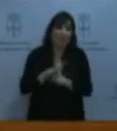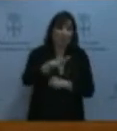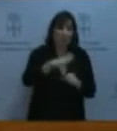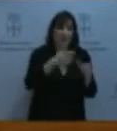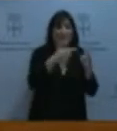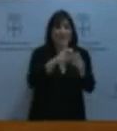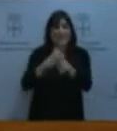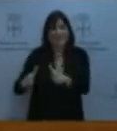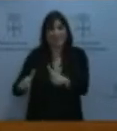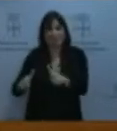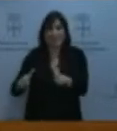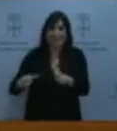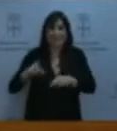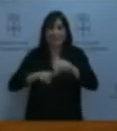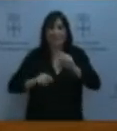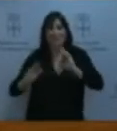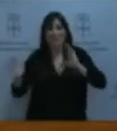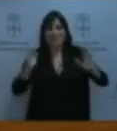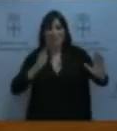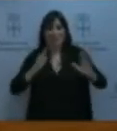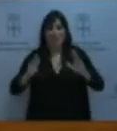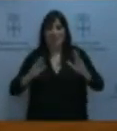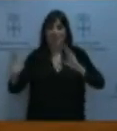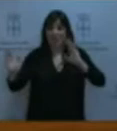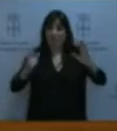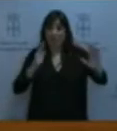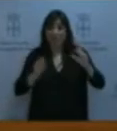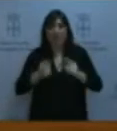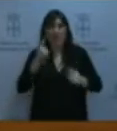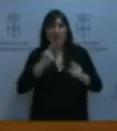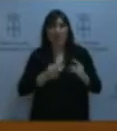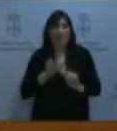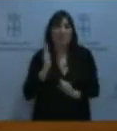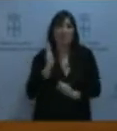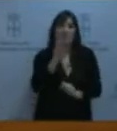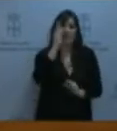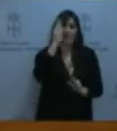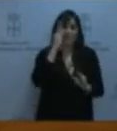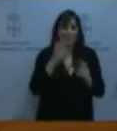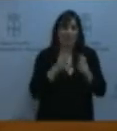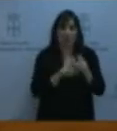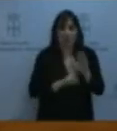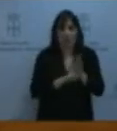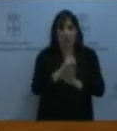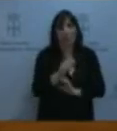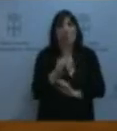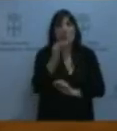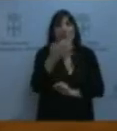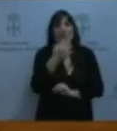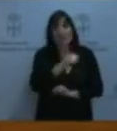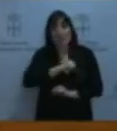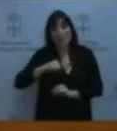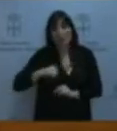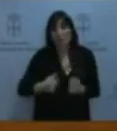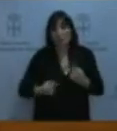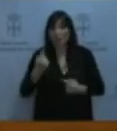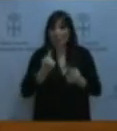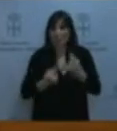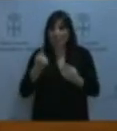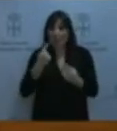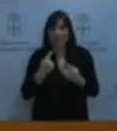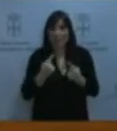desarrollo de cualquier sector, pero en el caso de los trabajadores autónomos provoca que permanezcan en alta en las épocas de alta concentración de actividad.